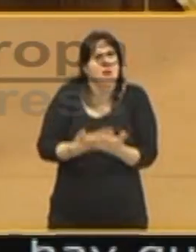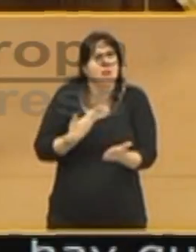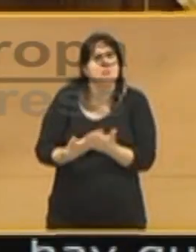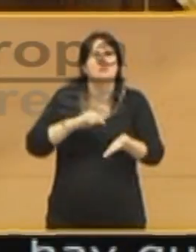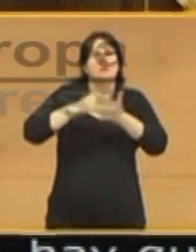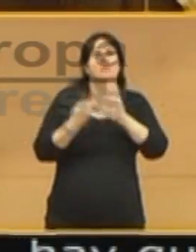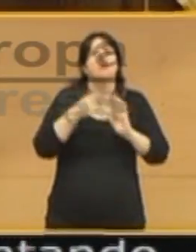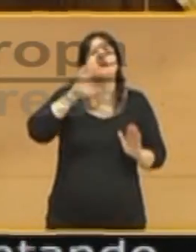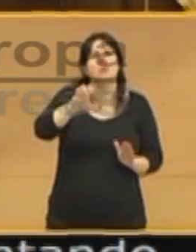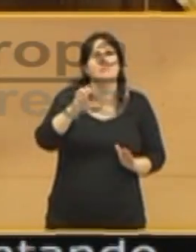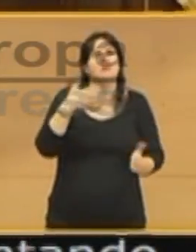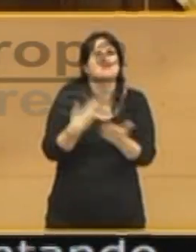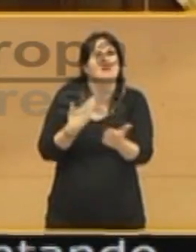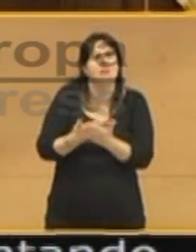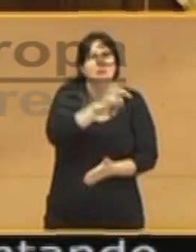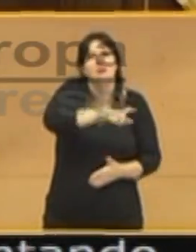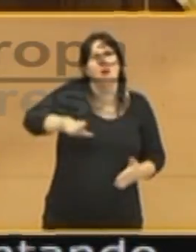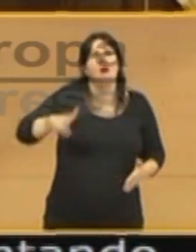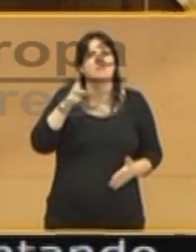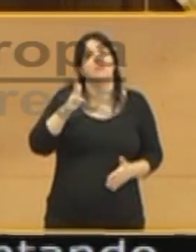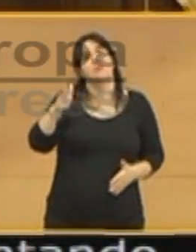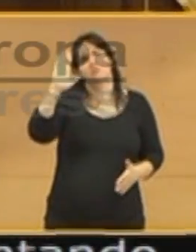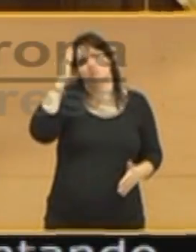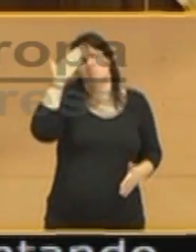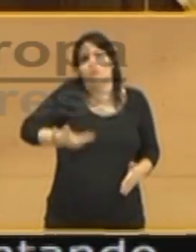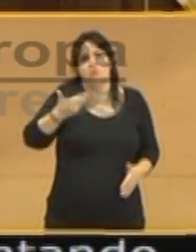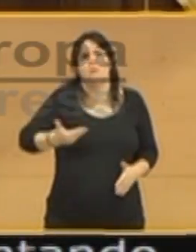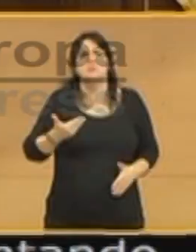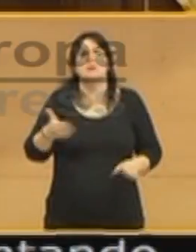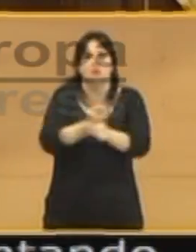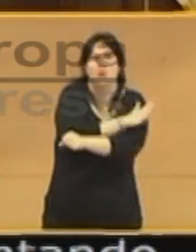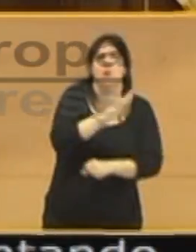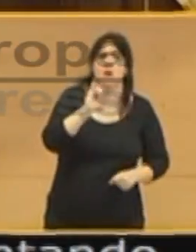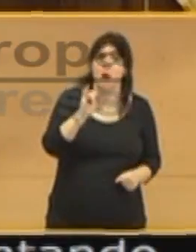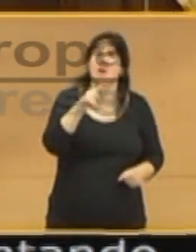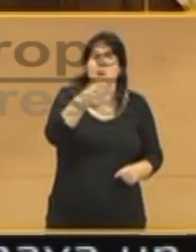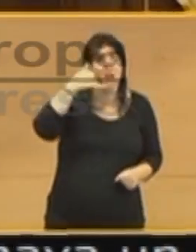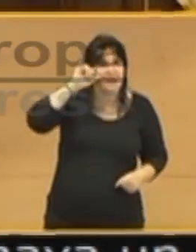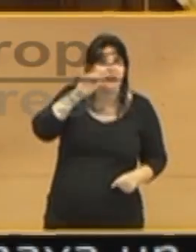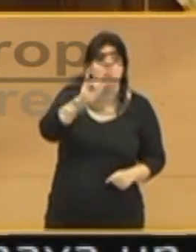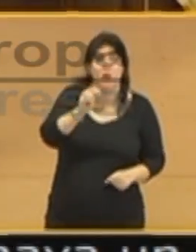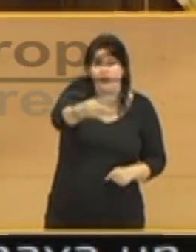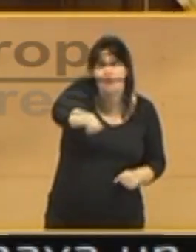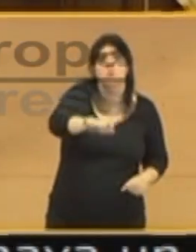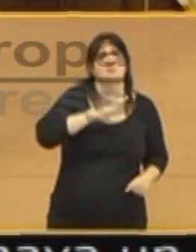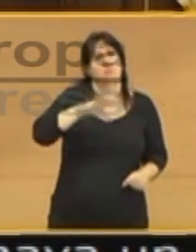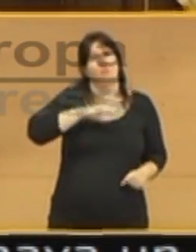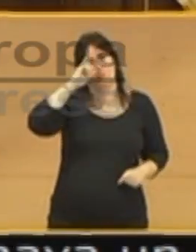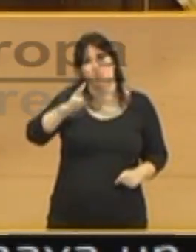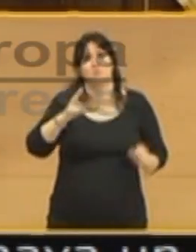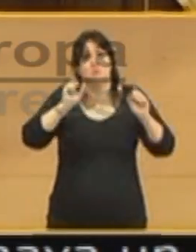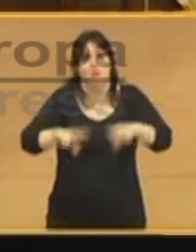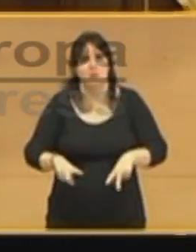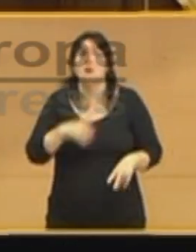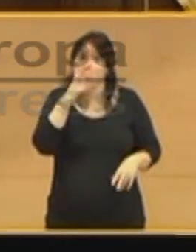garantice a la gente sus derechos fundamentales. Todo eso está en riesgo y ustedes no sean, por favor, irresponsables, porque nos jugamos no las